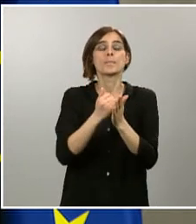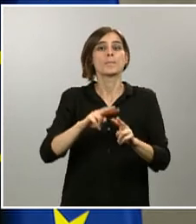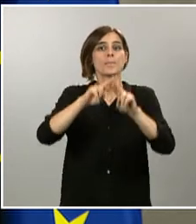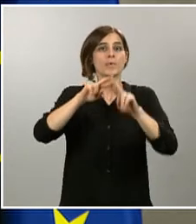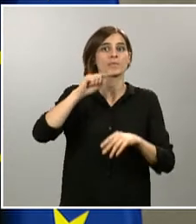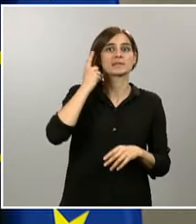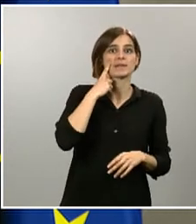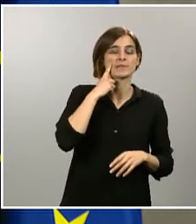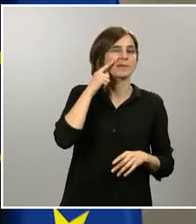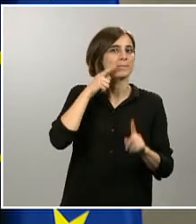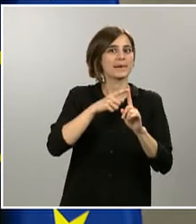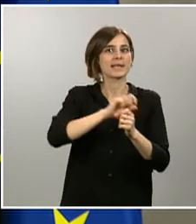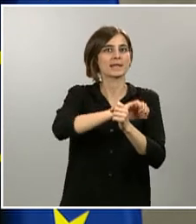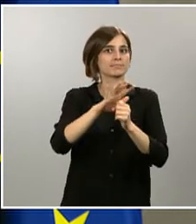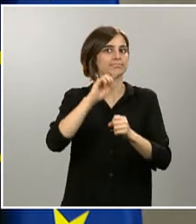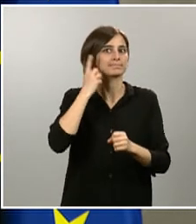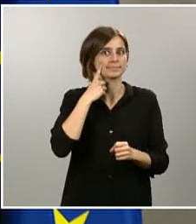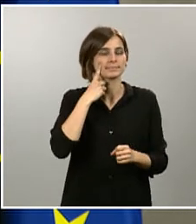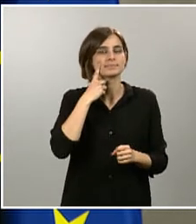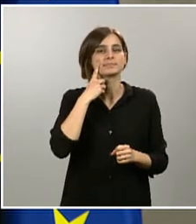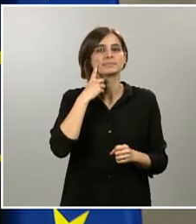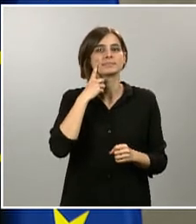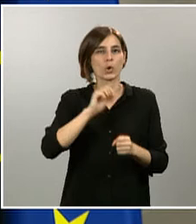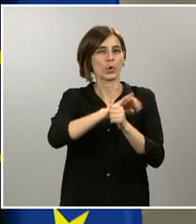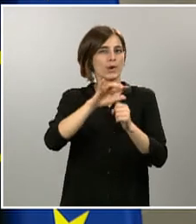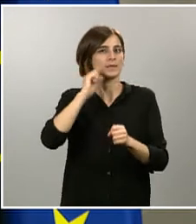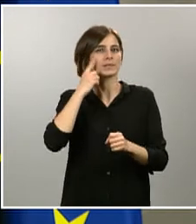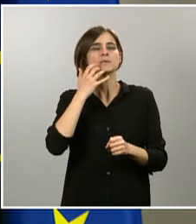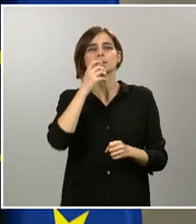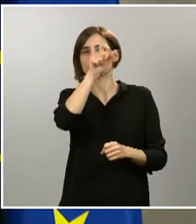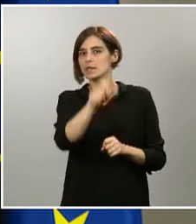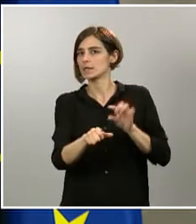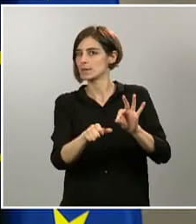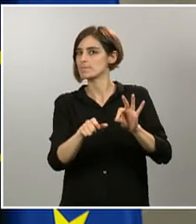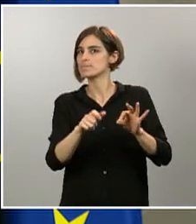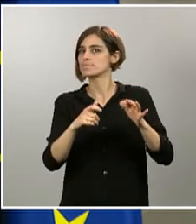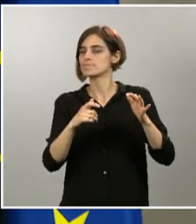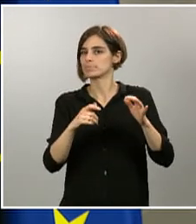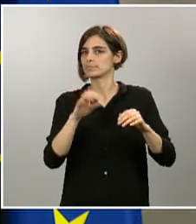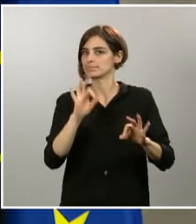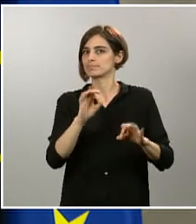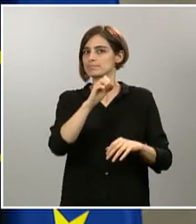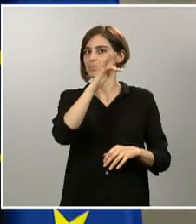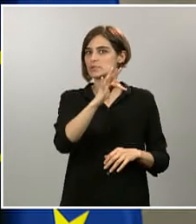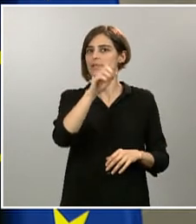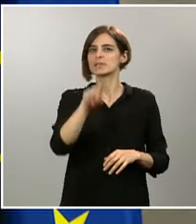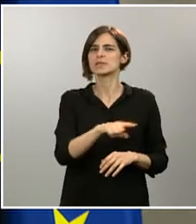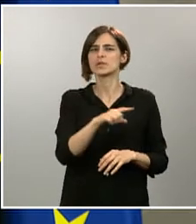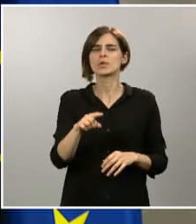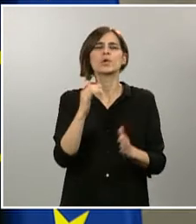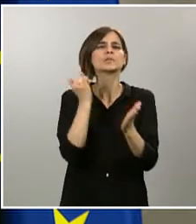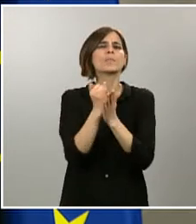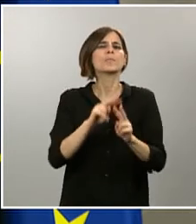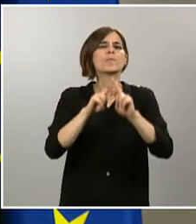coronavirus, para detectar a aquellas personas que son positivas, se realizan siguiendo criterios de equidad y cohesión